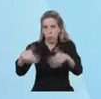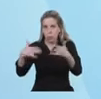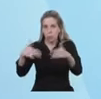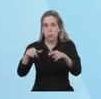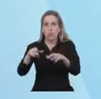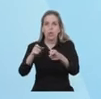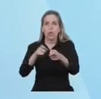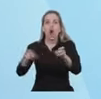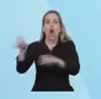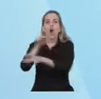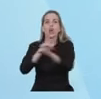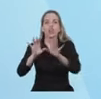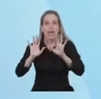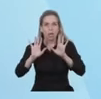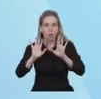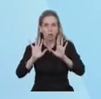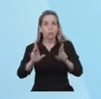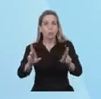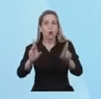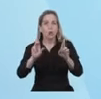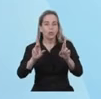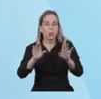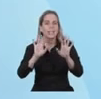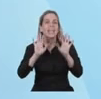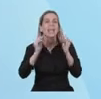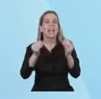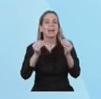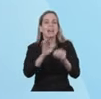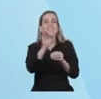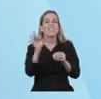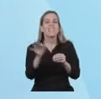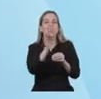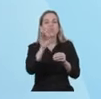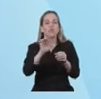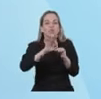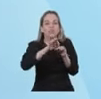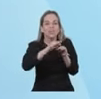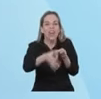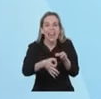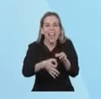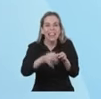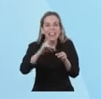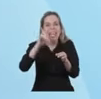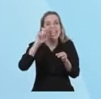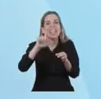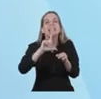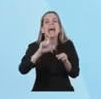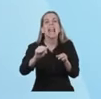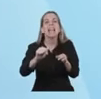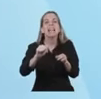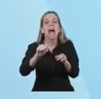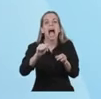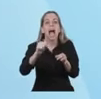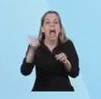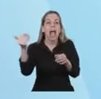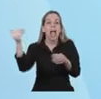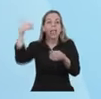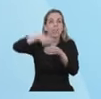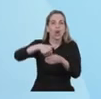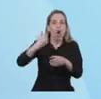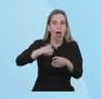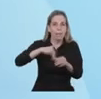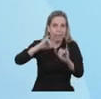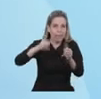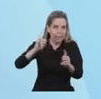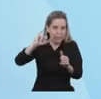el ingreso de la variante Delta a nuestro país. Una variante que ya está